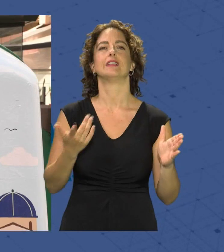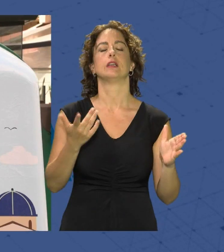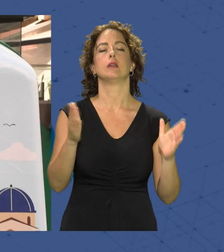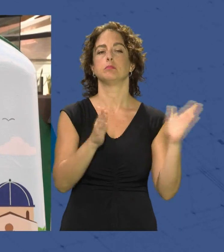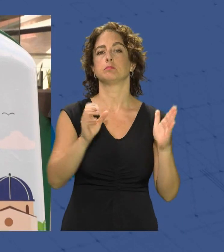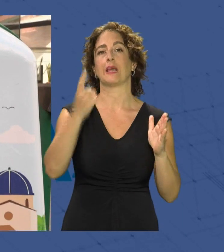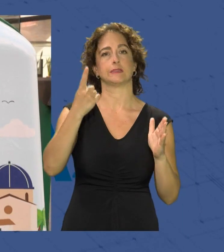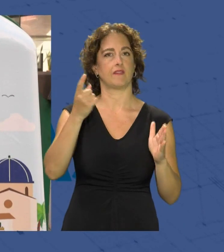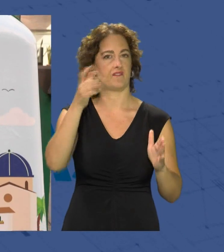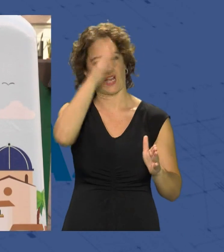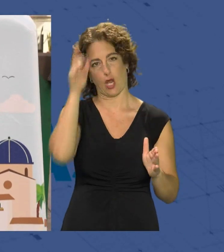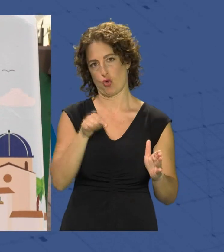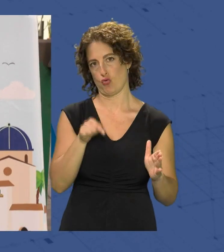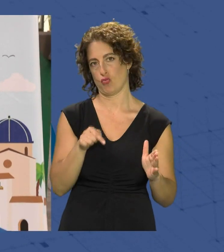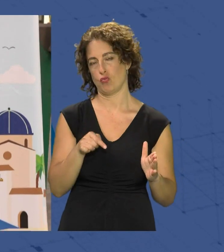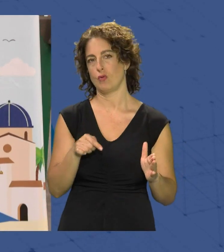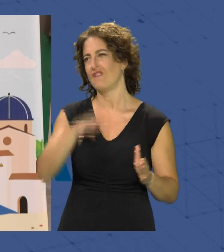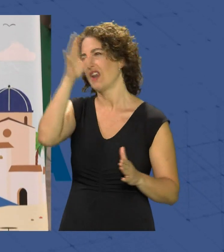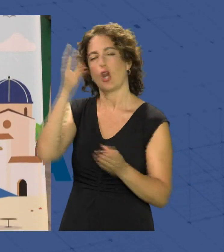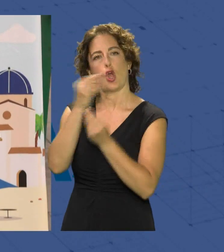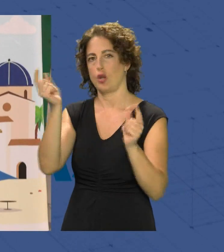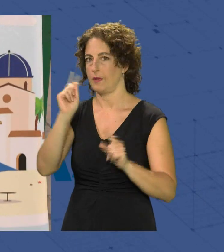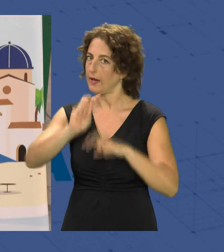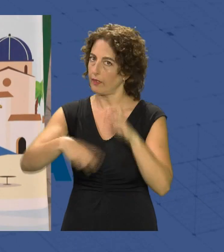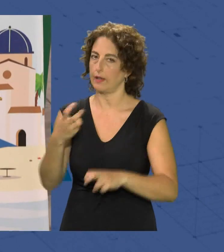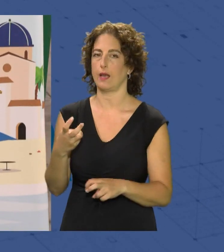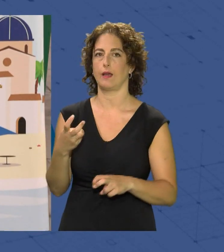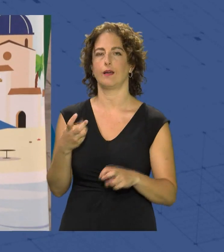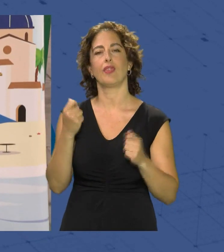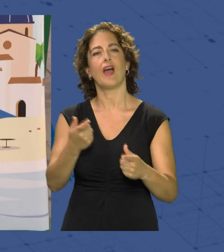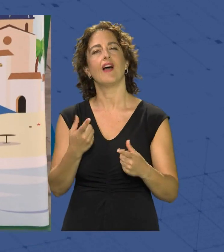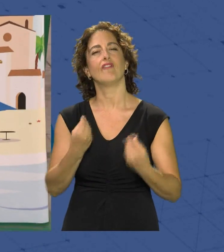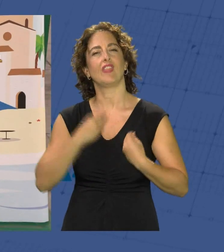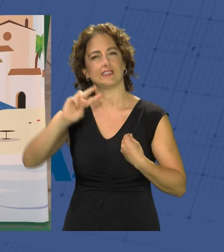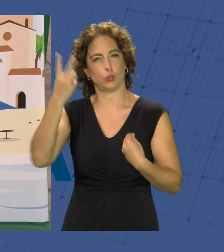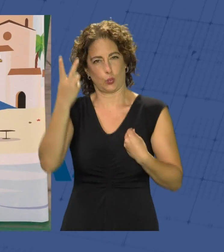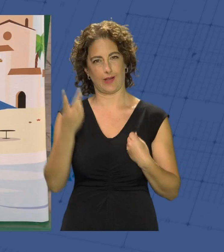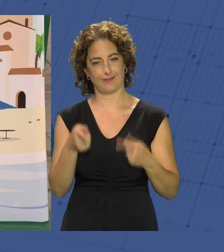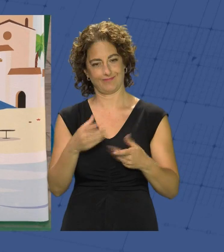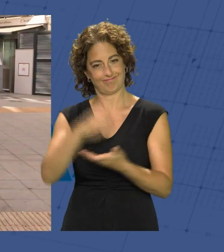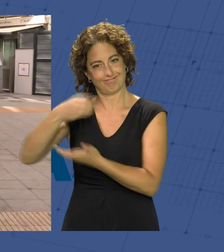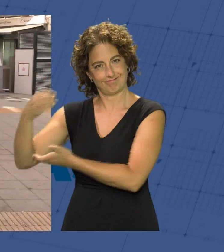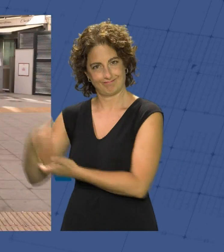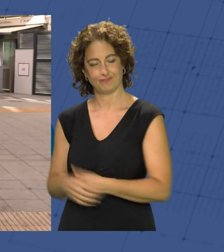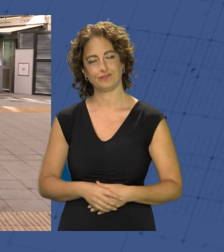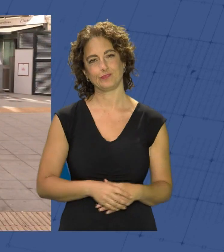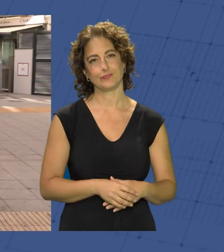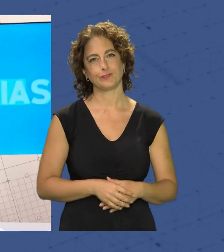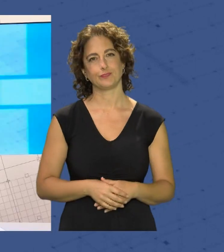ya saben en verano no nos podemos olvidar de reciclar y darle una segunda vida a nuestros residuos